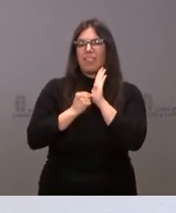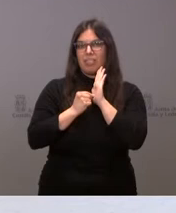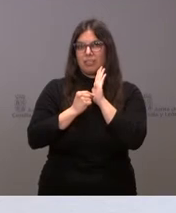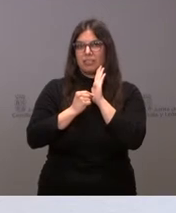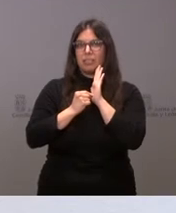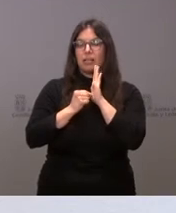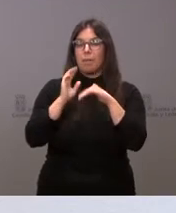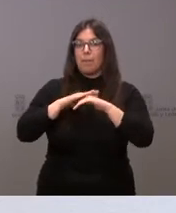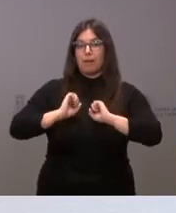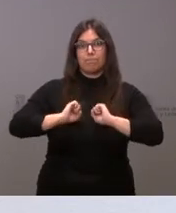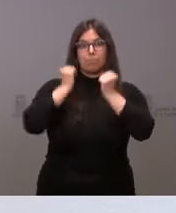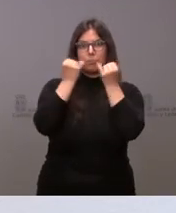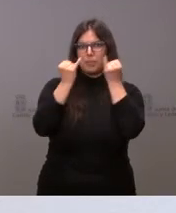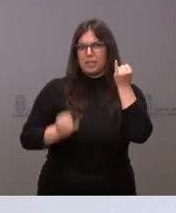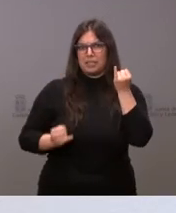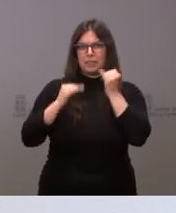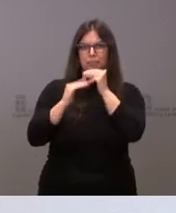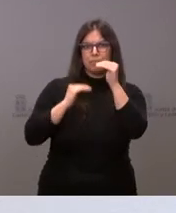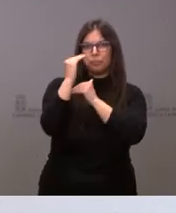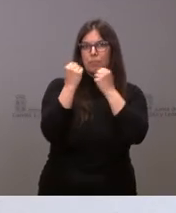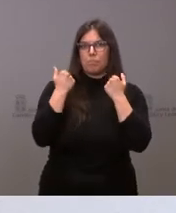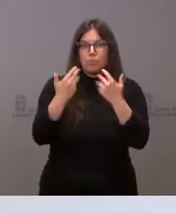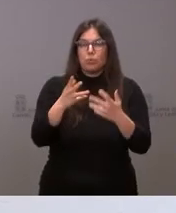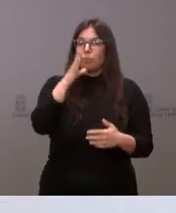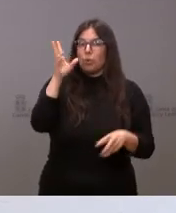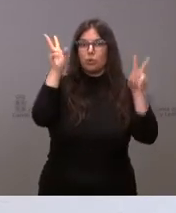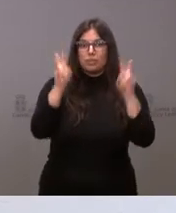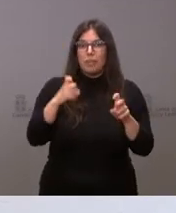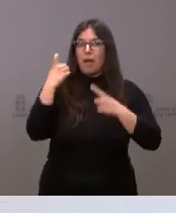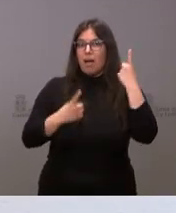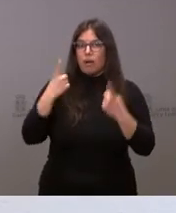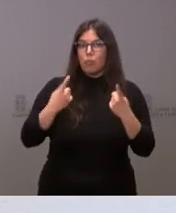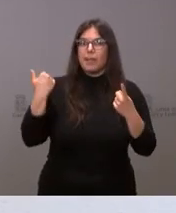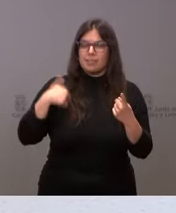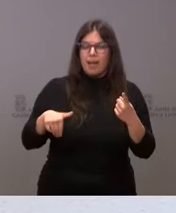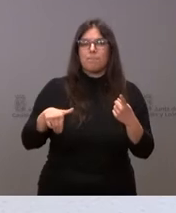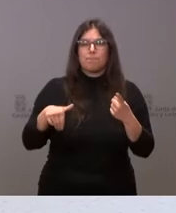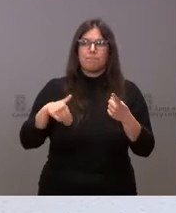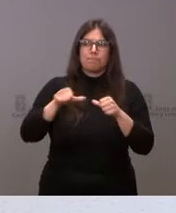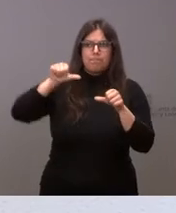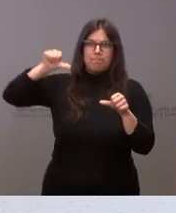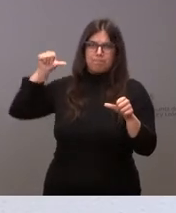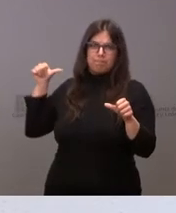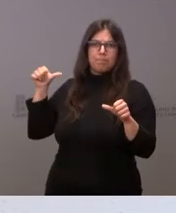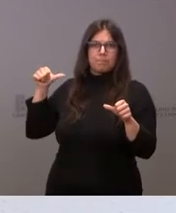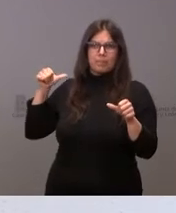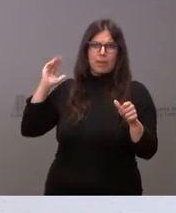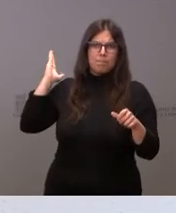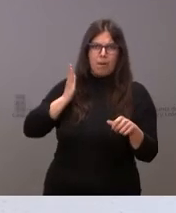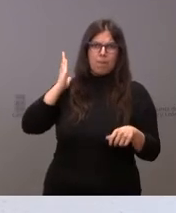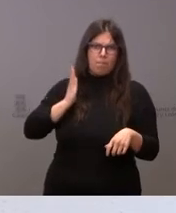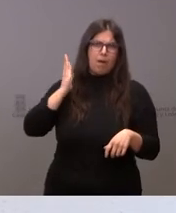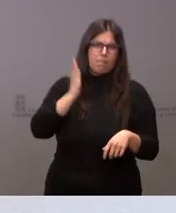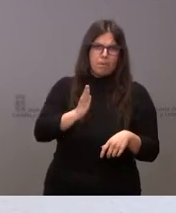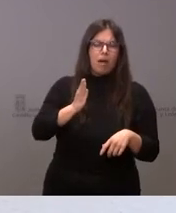salir cuanto antes de la crisis, porque hay cuestiones que ya venían influyendo en la situación económica.